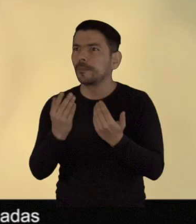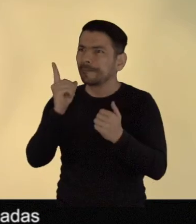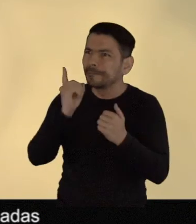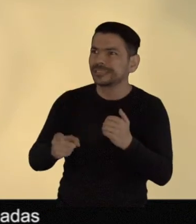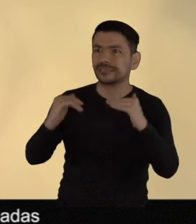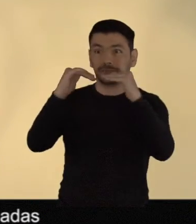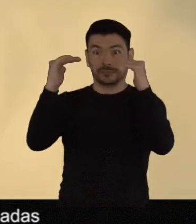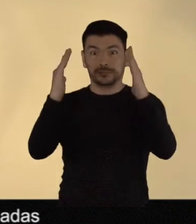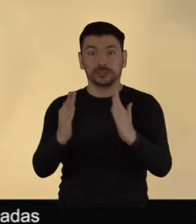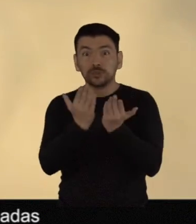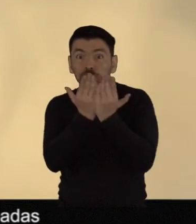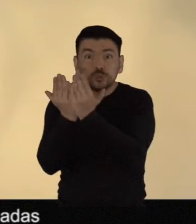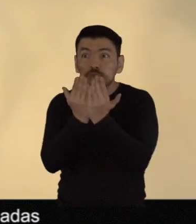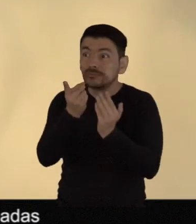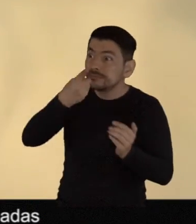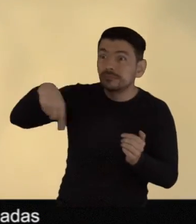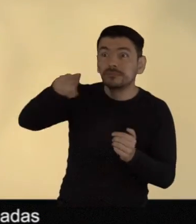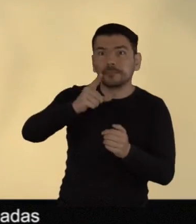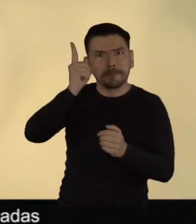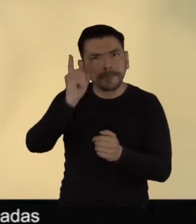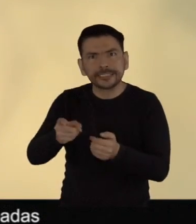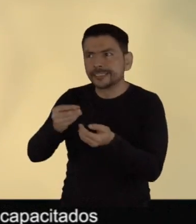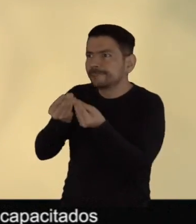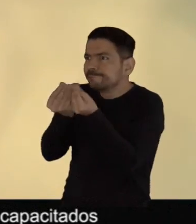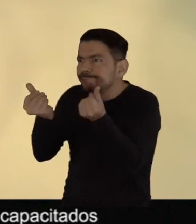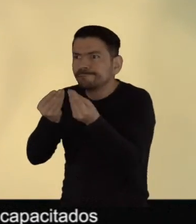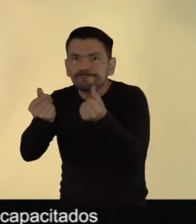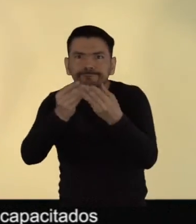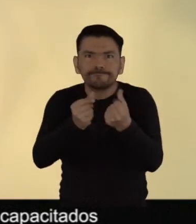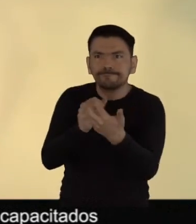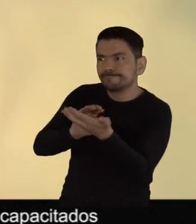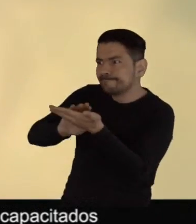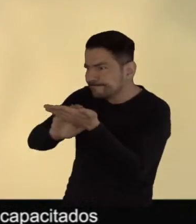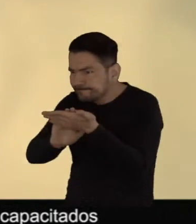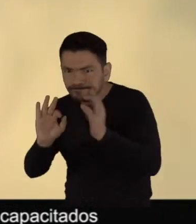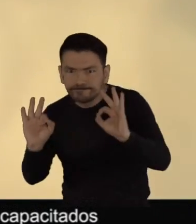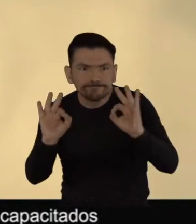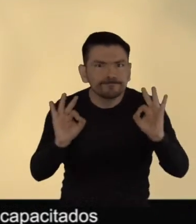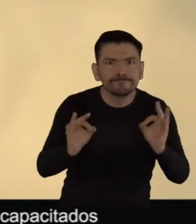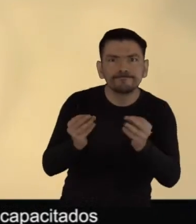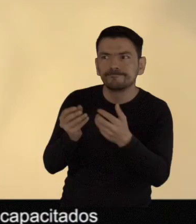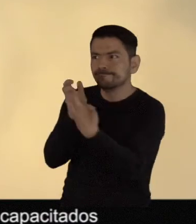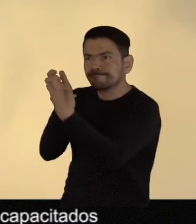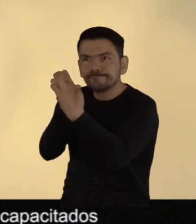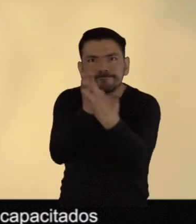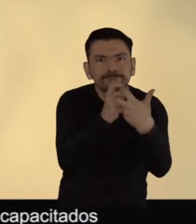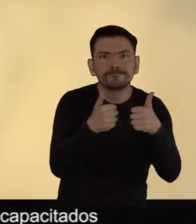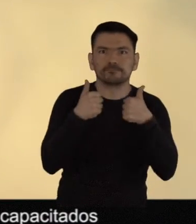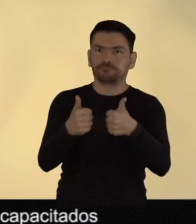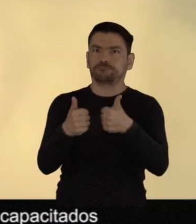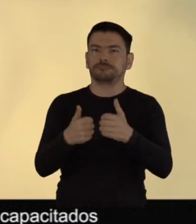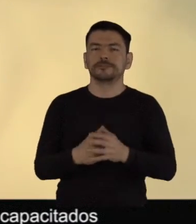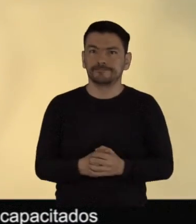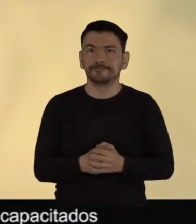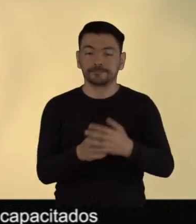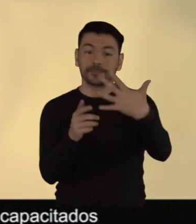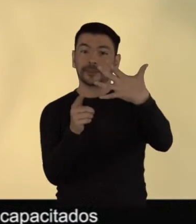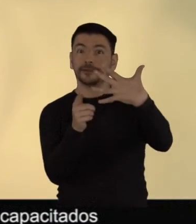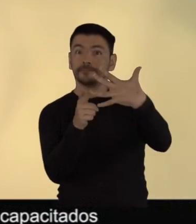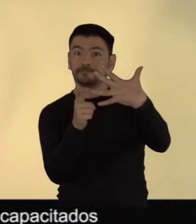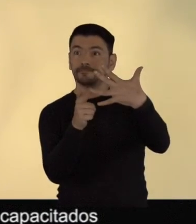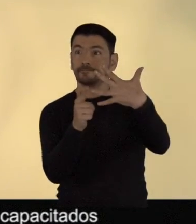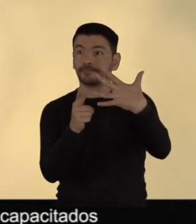permitan el regreso ordinado a clases. Cuarto, docentes sensibles e inclusivos